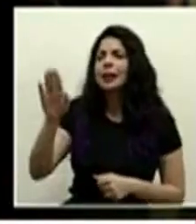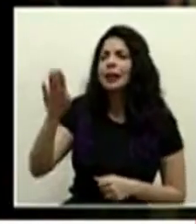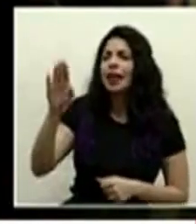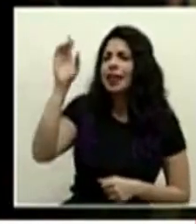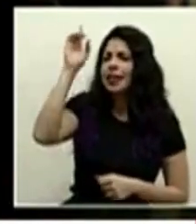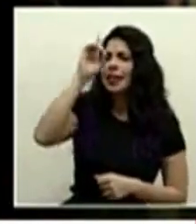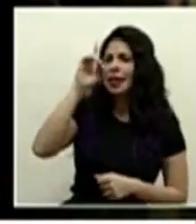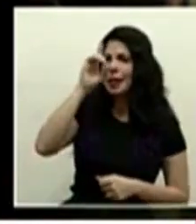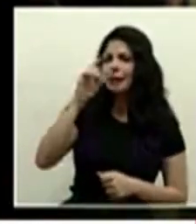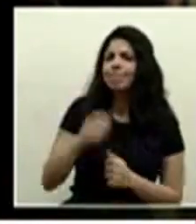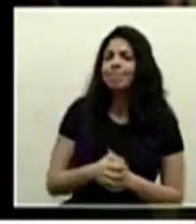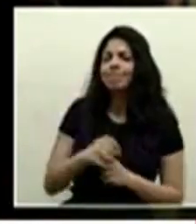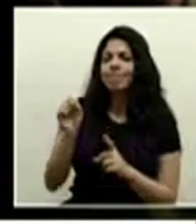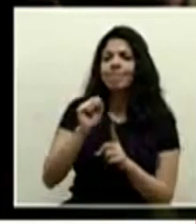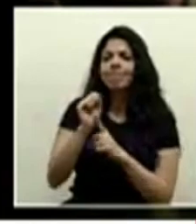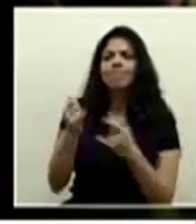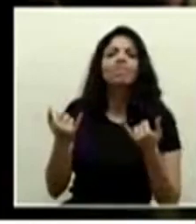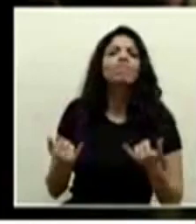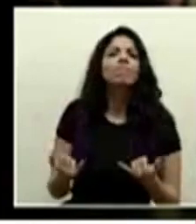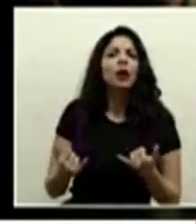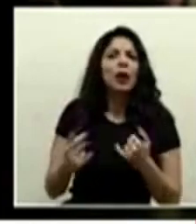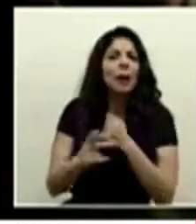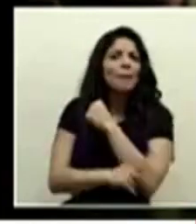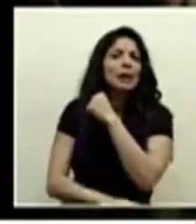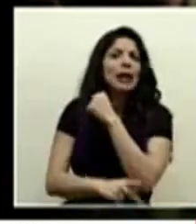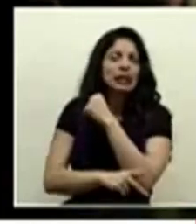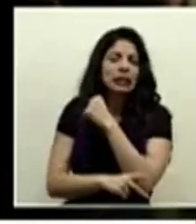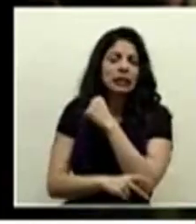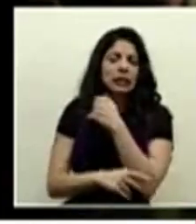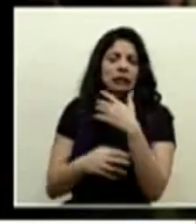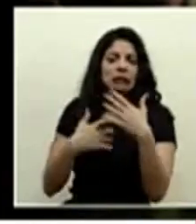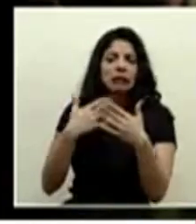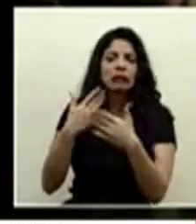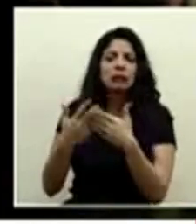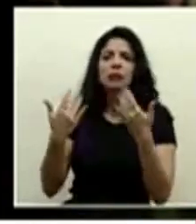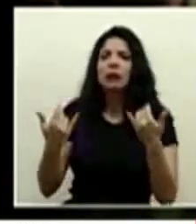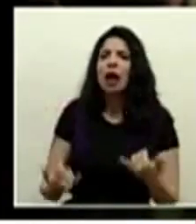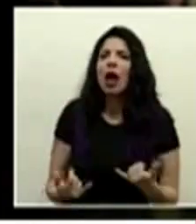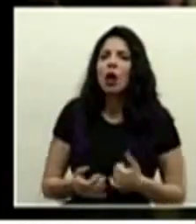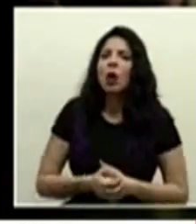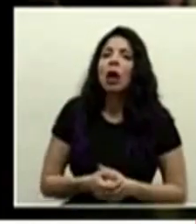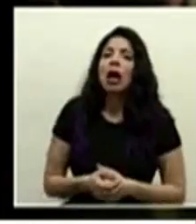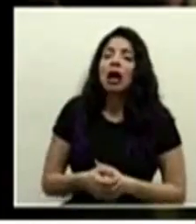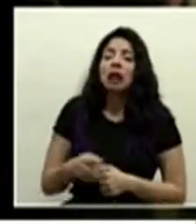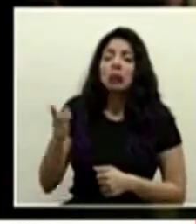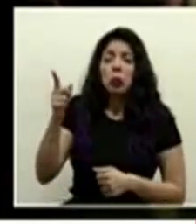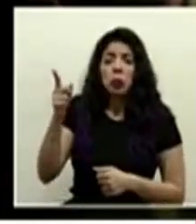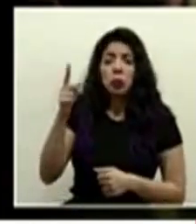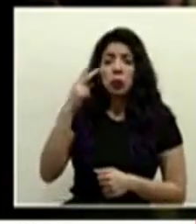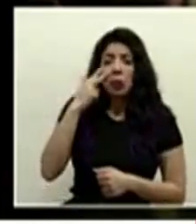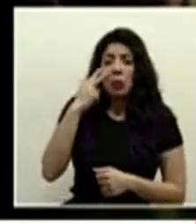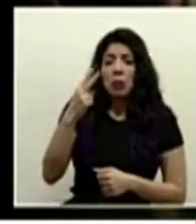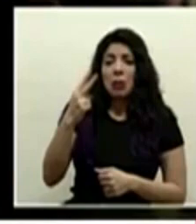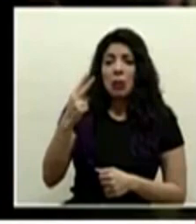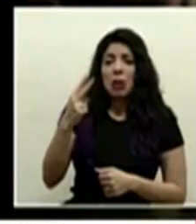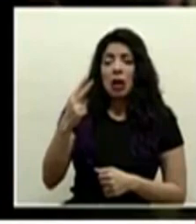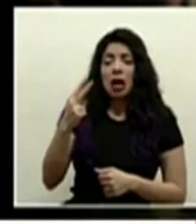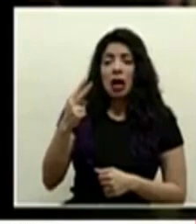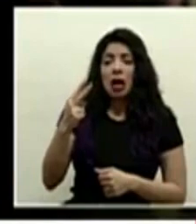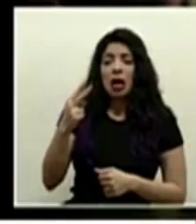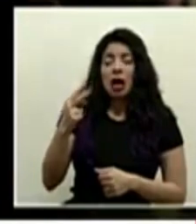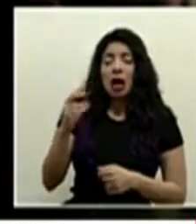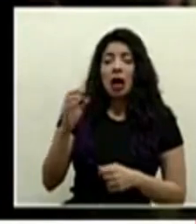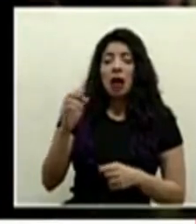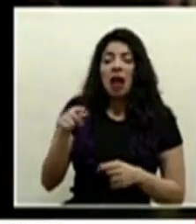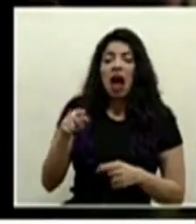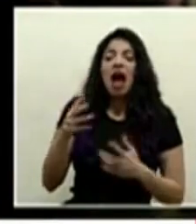en el escenario en que está el país en este momento al cual ha llegado era previsible para ustedes los tomó de